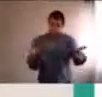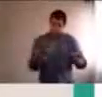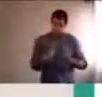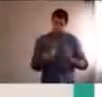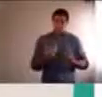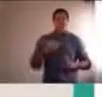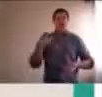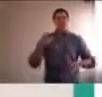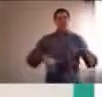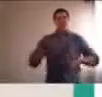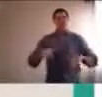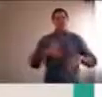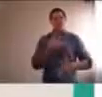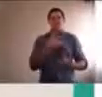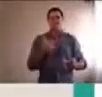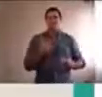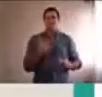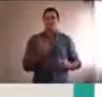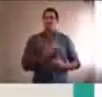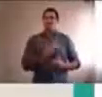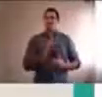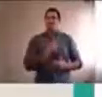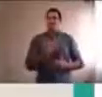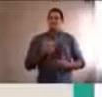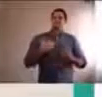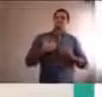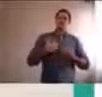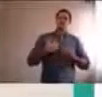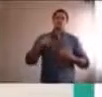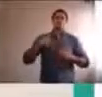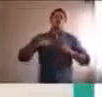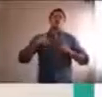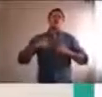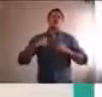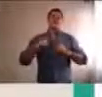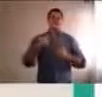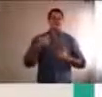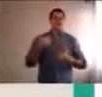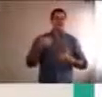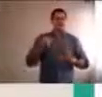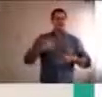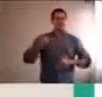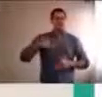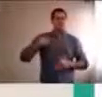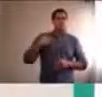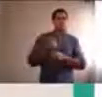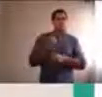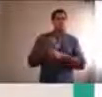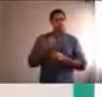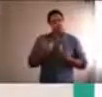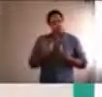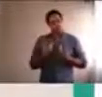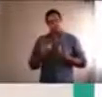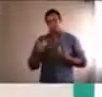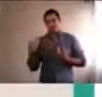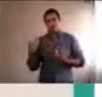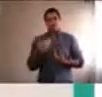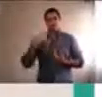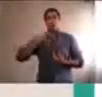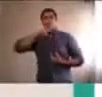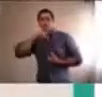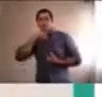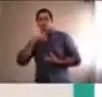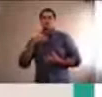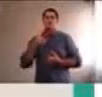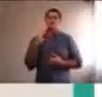reacios, de hablar con nosotros, no tanto los, los más latentes, o los más chicos, la idea es quizás, que cada uno, escribe a